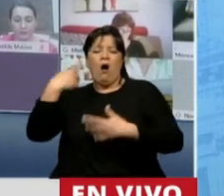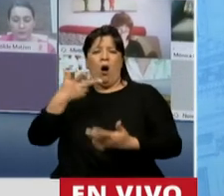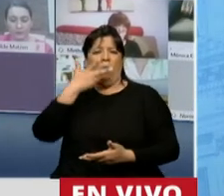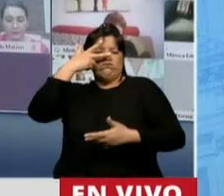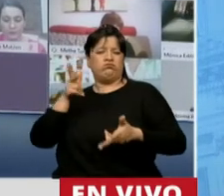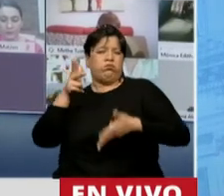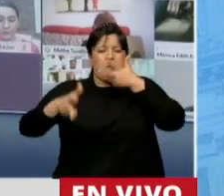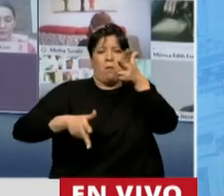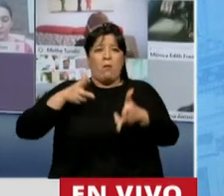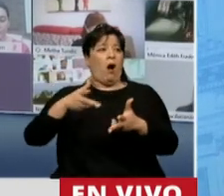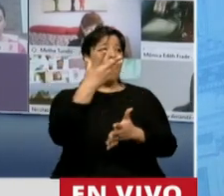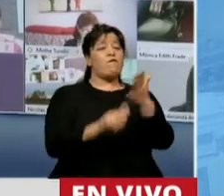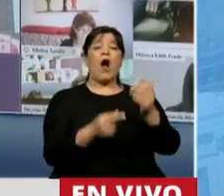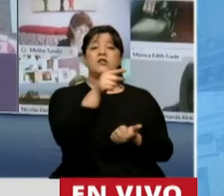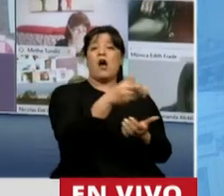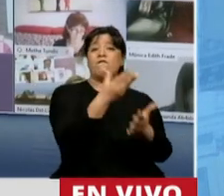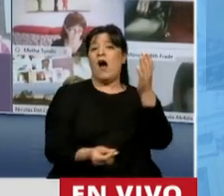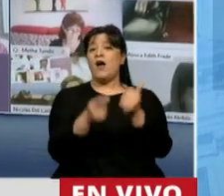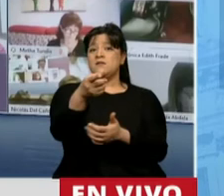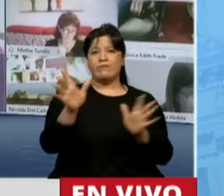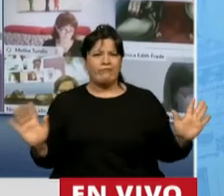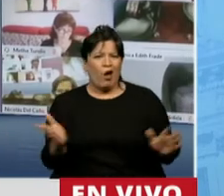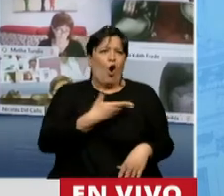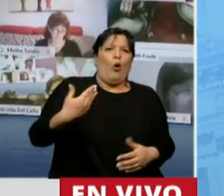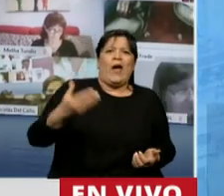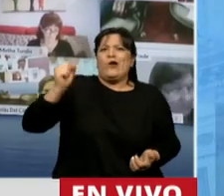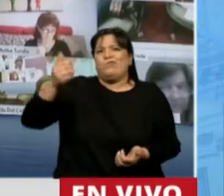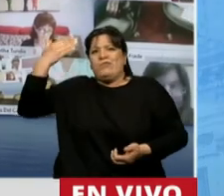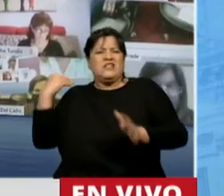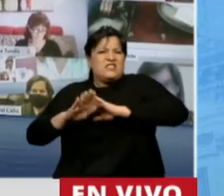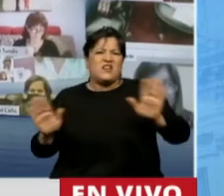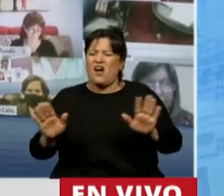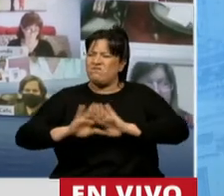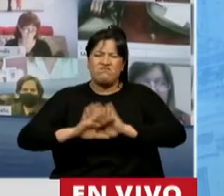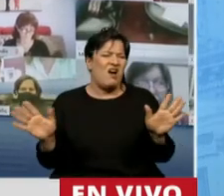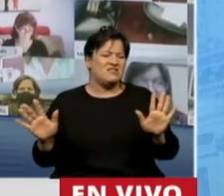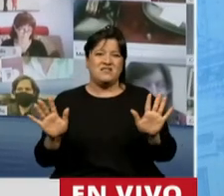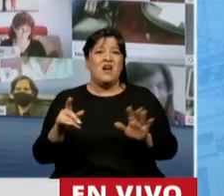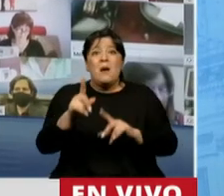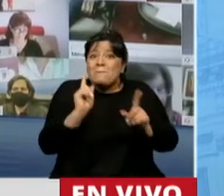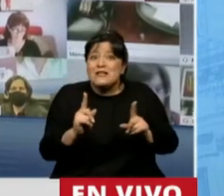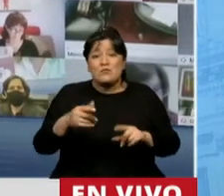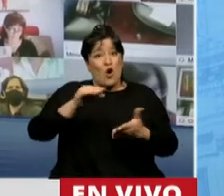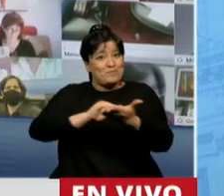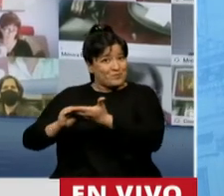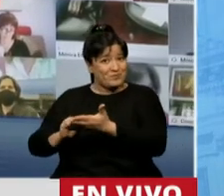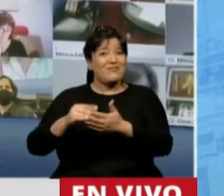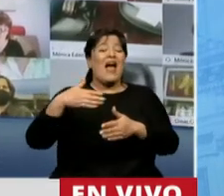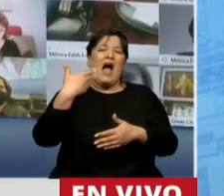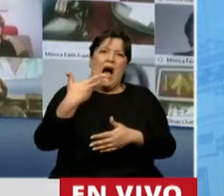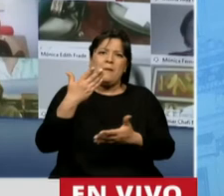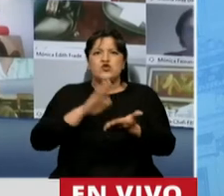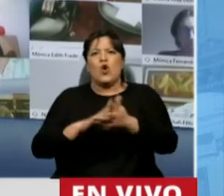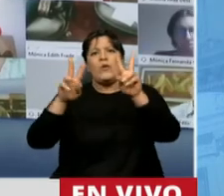marcándole los errores del otro, de un gobierno que ya pasó, y si vamos a remarcar los errores como hicieron diputados preopinantes,